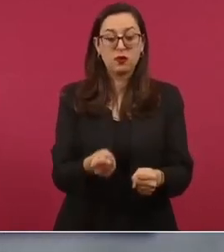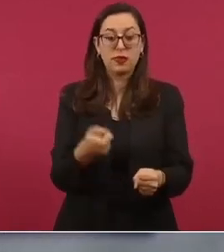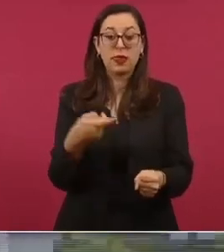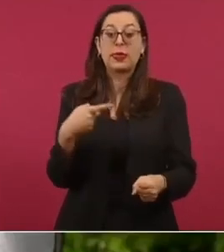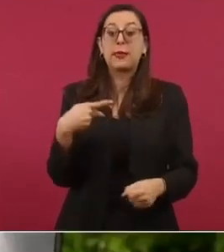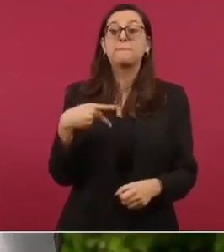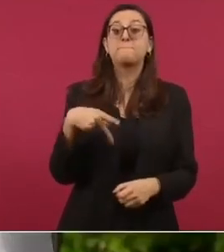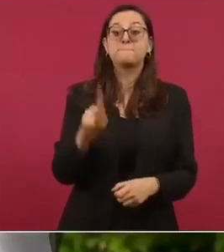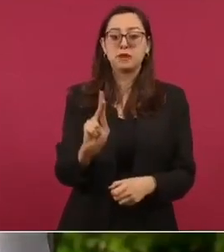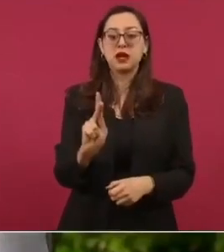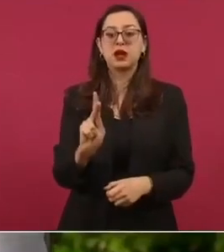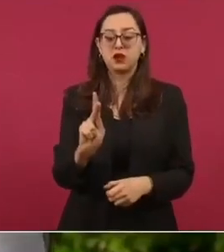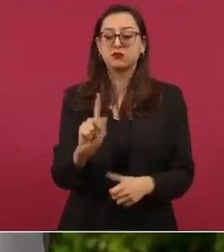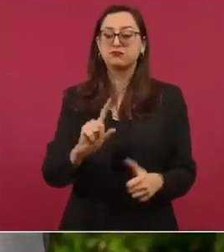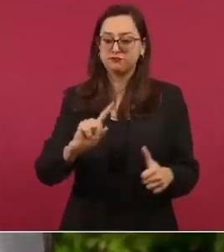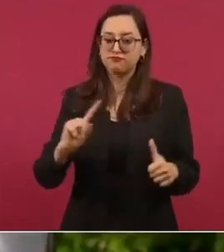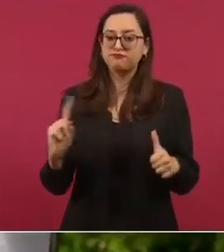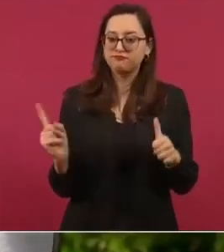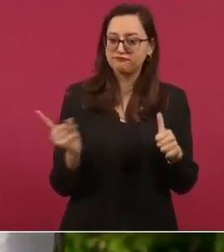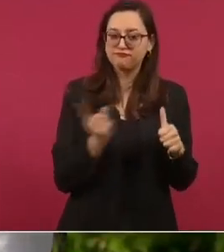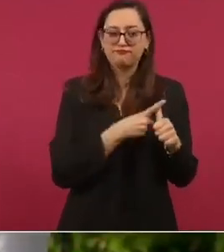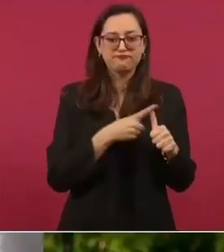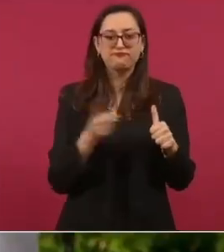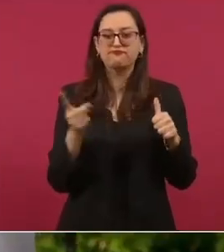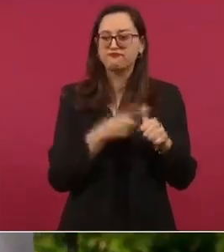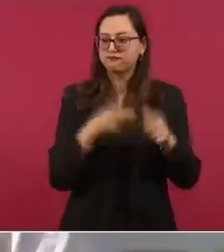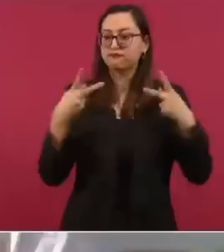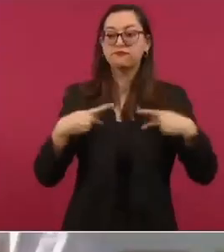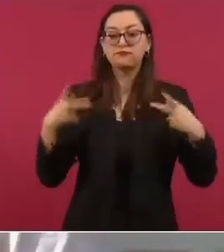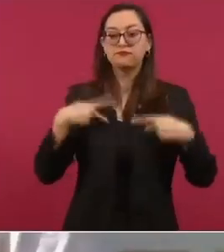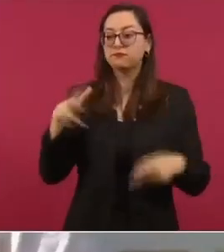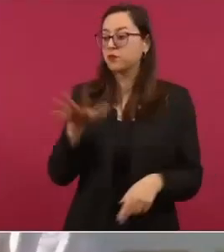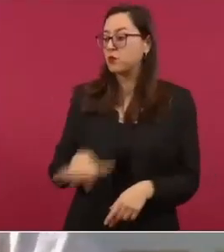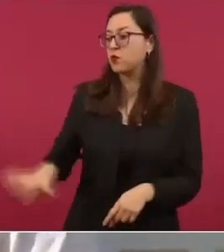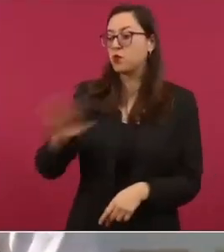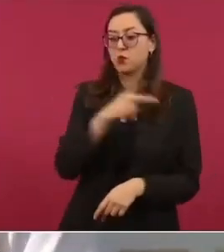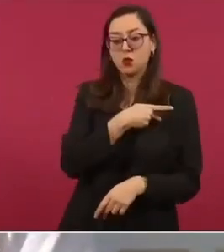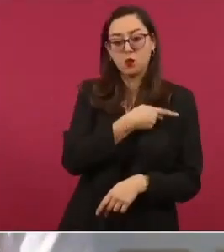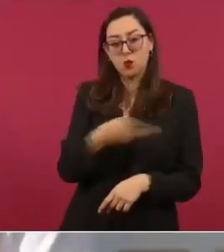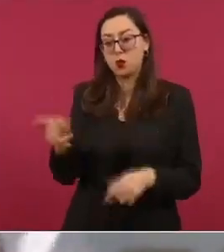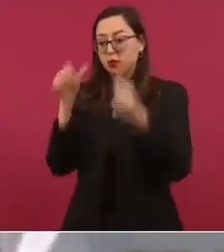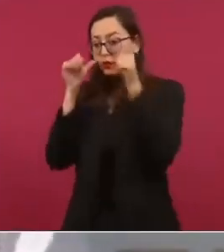de que por el bien de todos primero los pobres